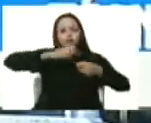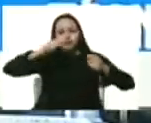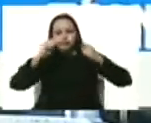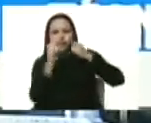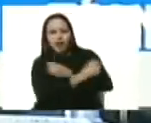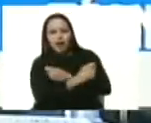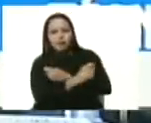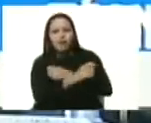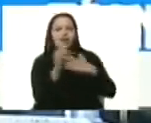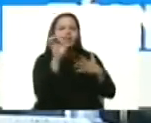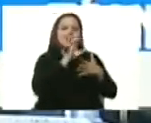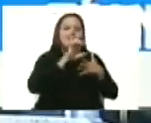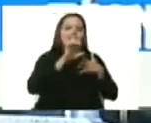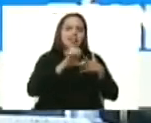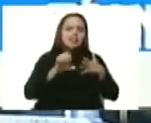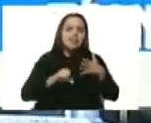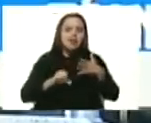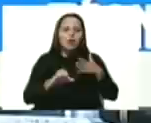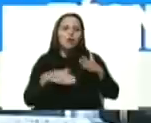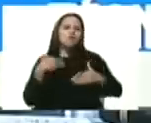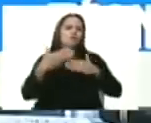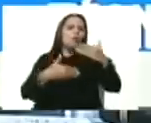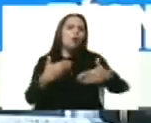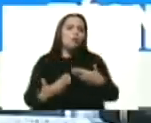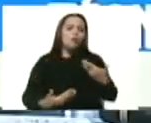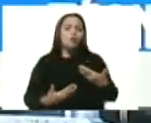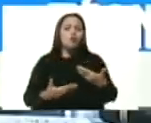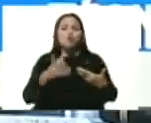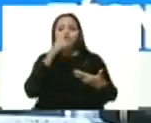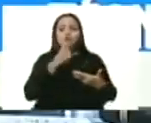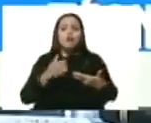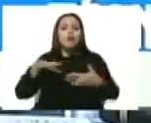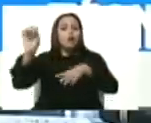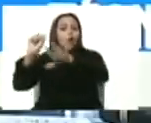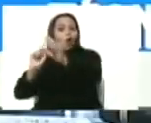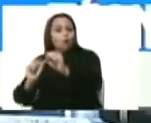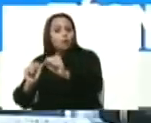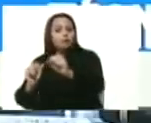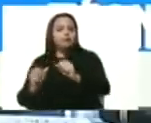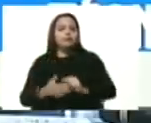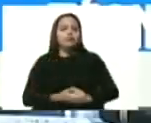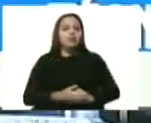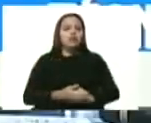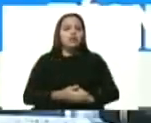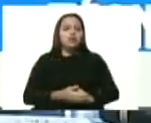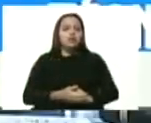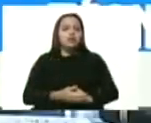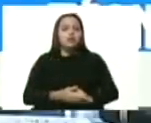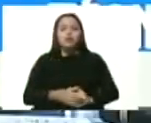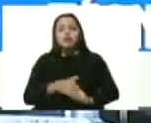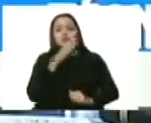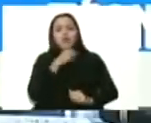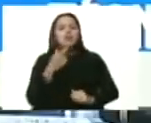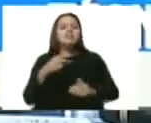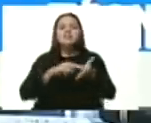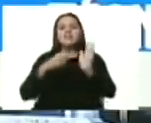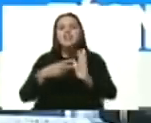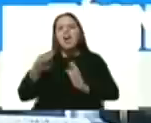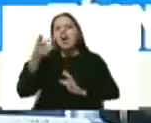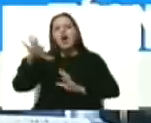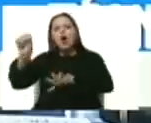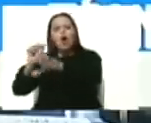estratégica y gradual de importación. No es sustituir importación por sustituir cualquier importación. No.